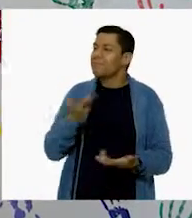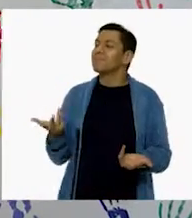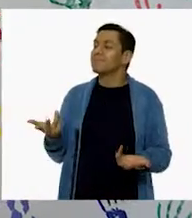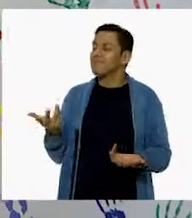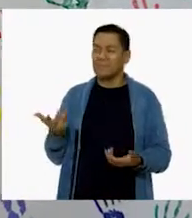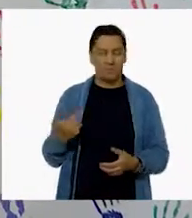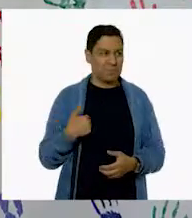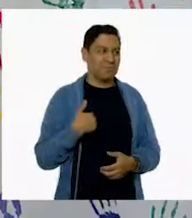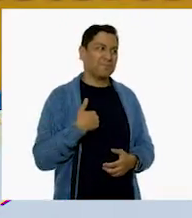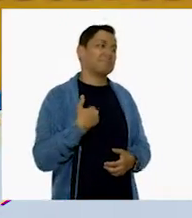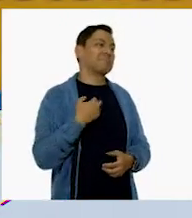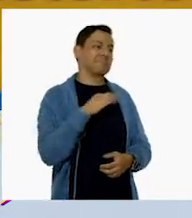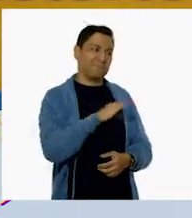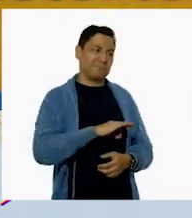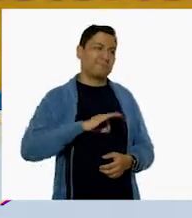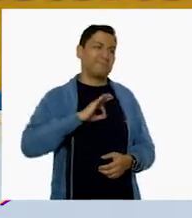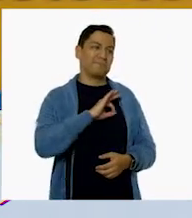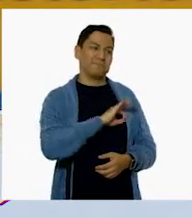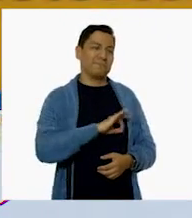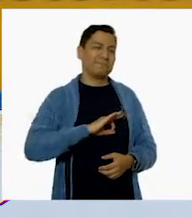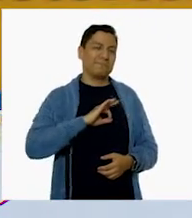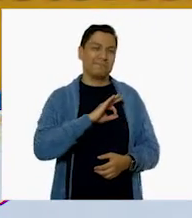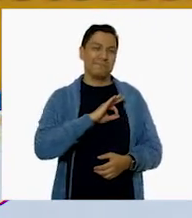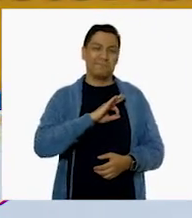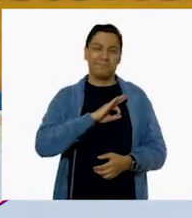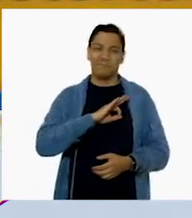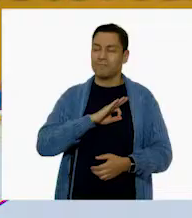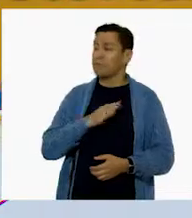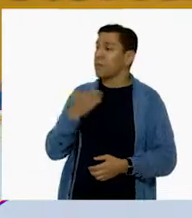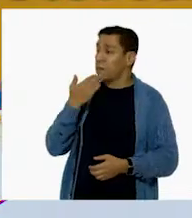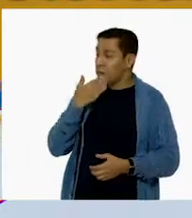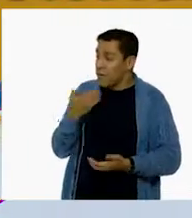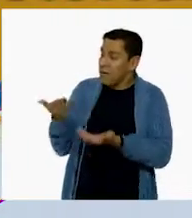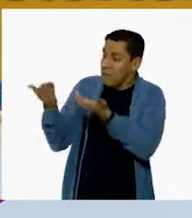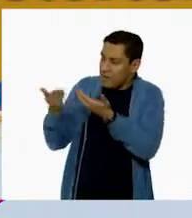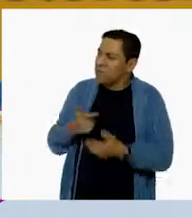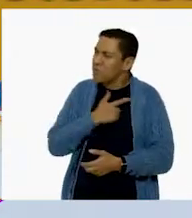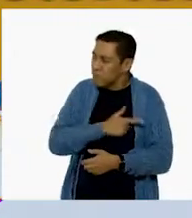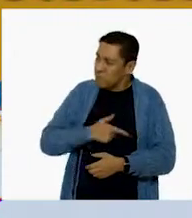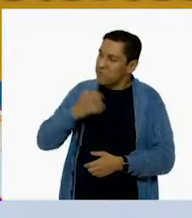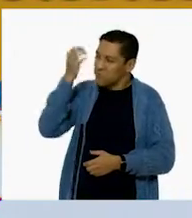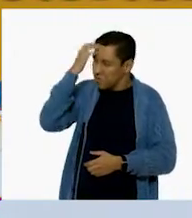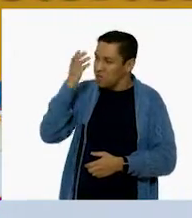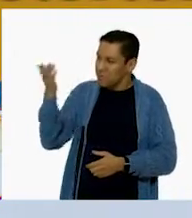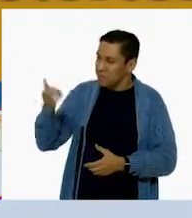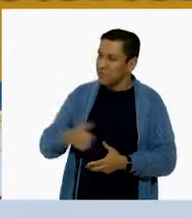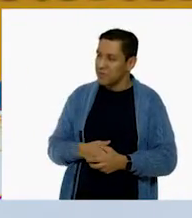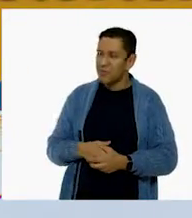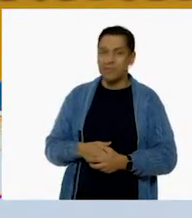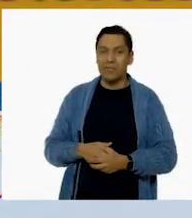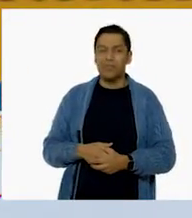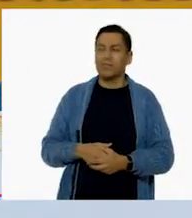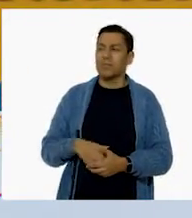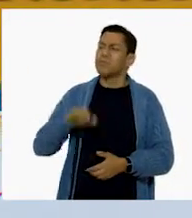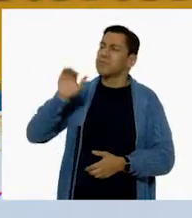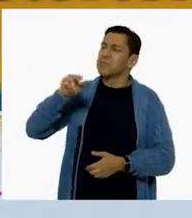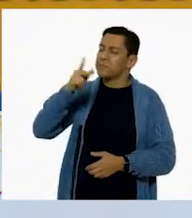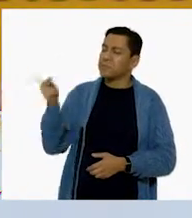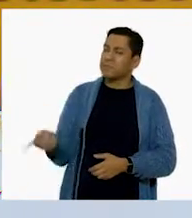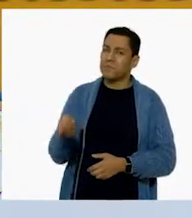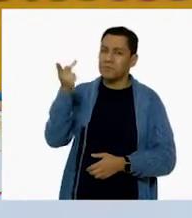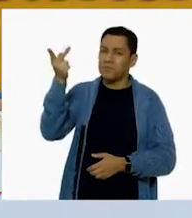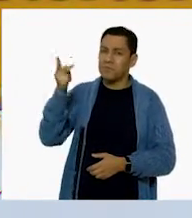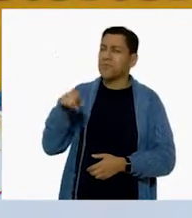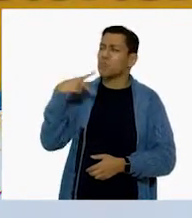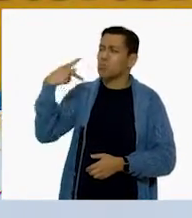muy feliz. Uy, pues, bienvenido. Qué gusto conocerte. Oye, Jorge, ¿podrías contarnos